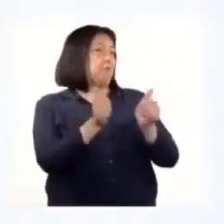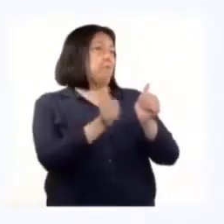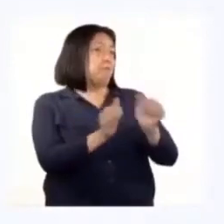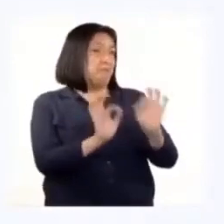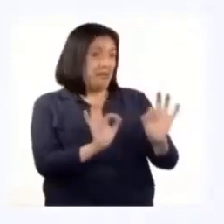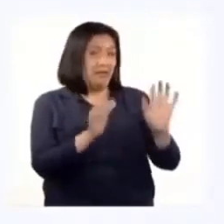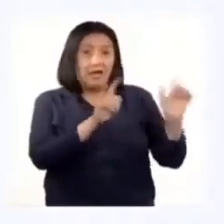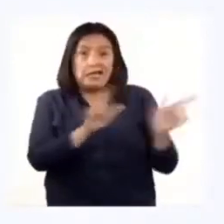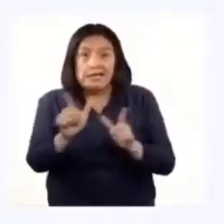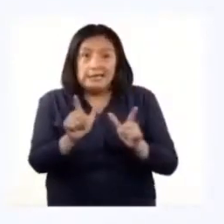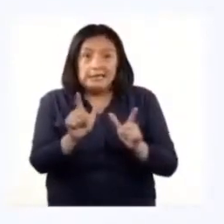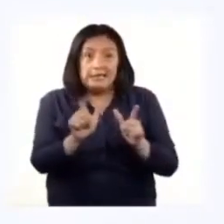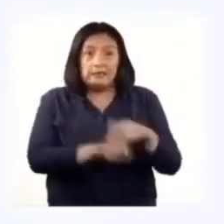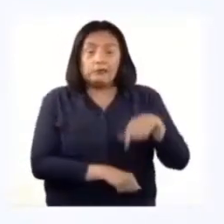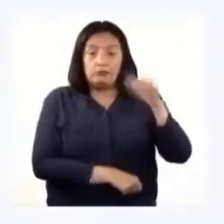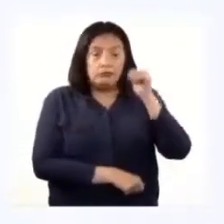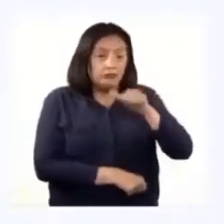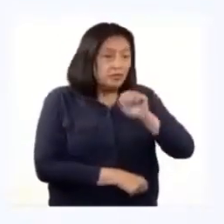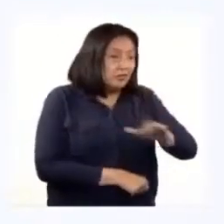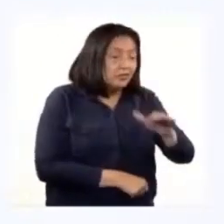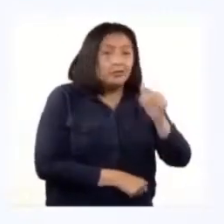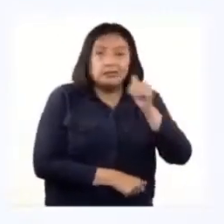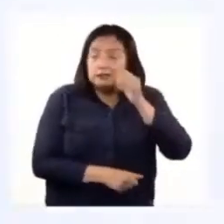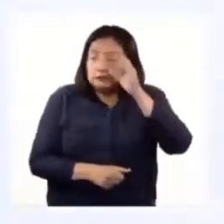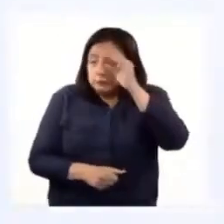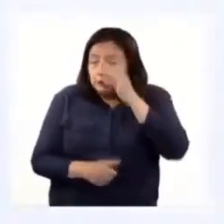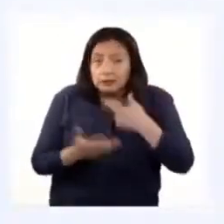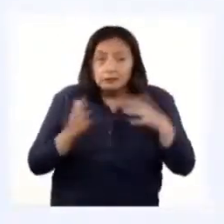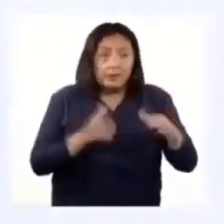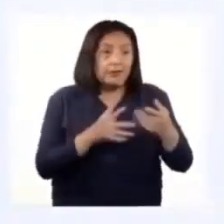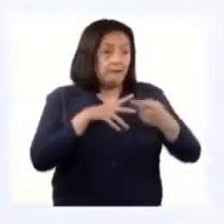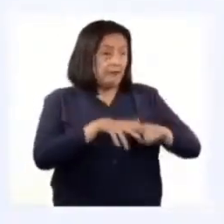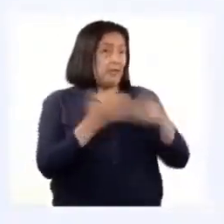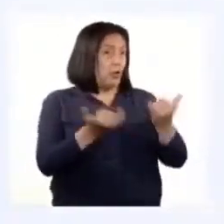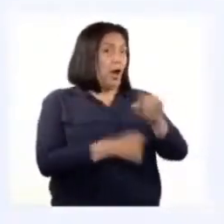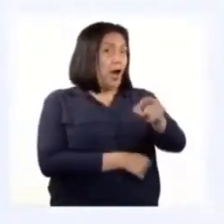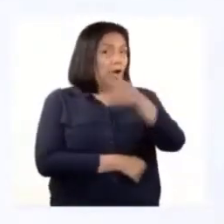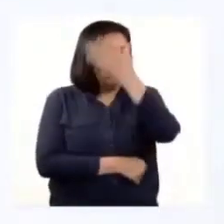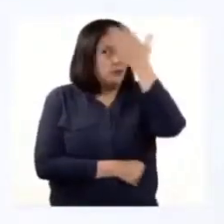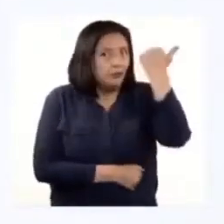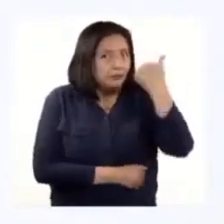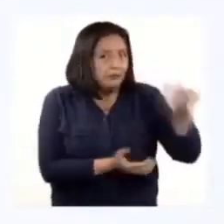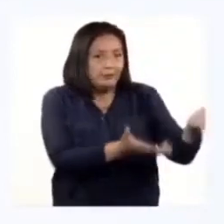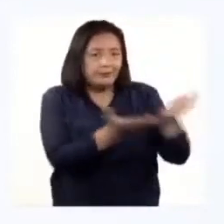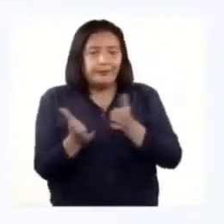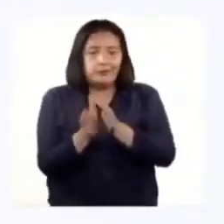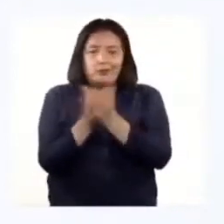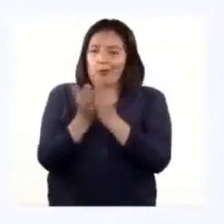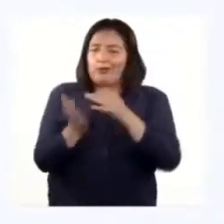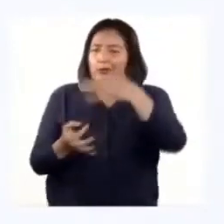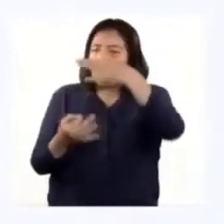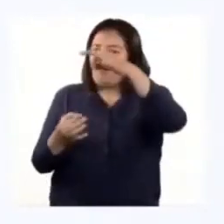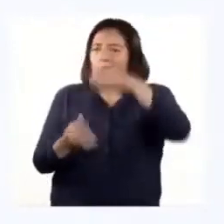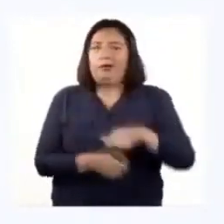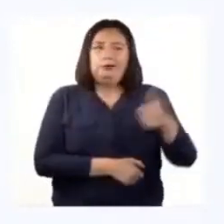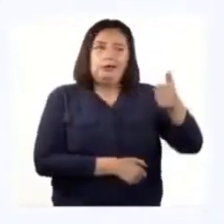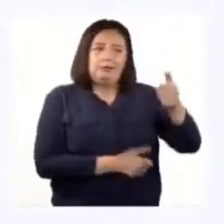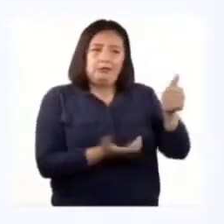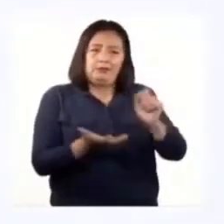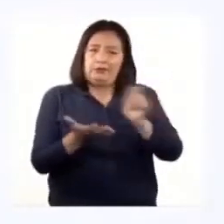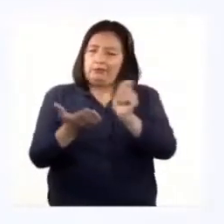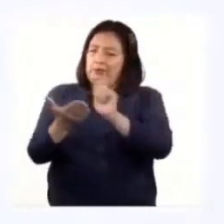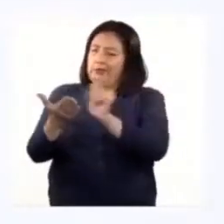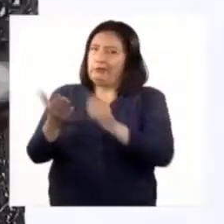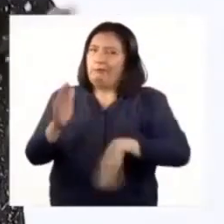muy bien, ¿están listos y listas para comenzar nuestra actividad del día de hoy? Eso sí, no se olviden de traer sus cuadernos, hojas y lápiz o lapicero para